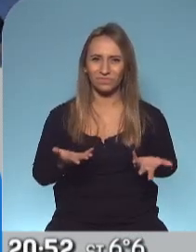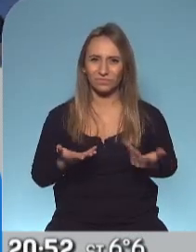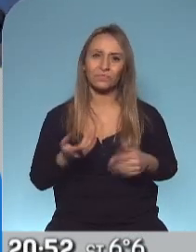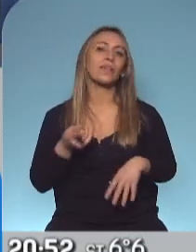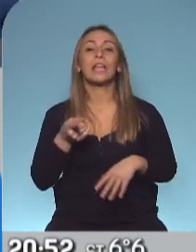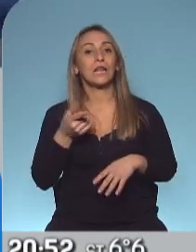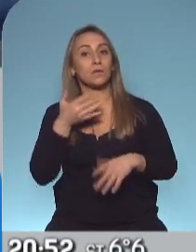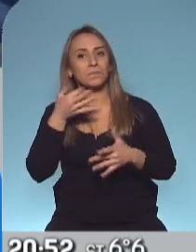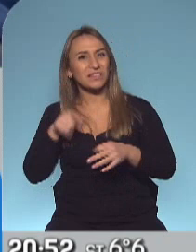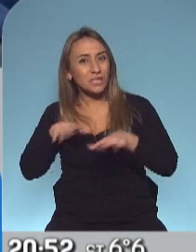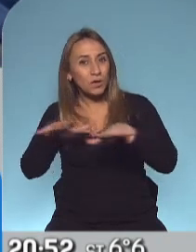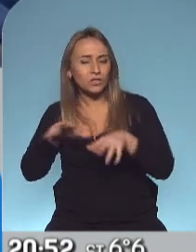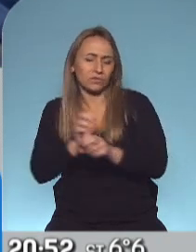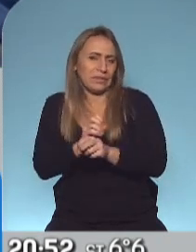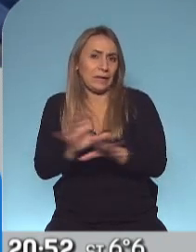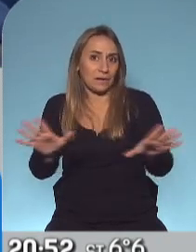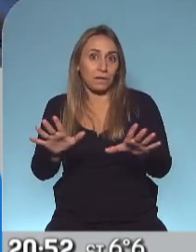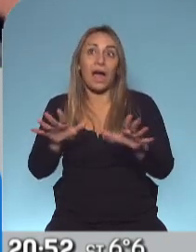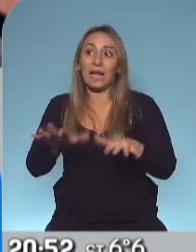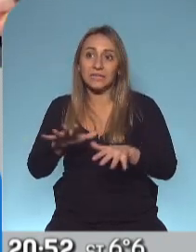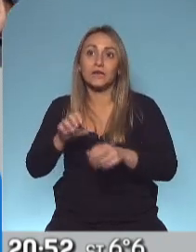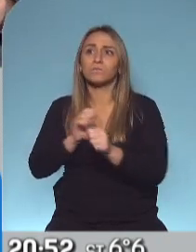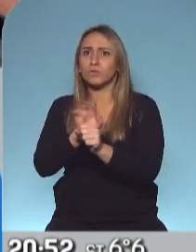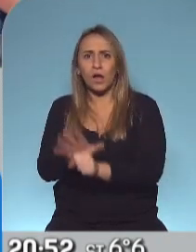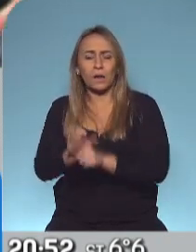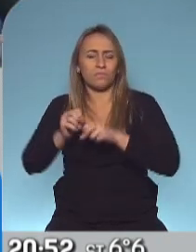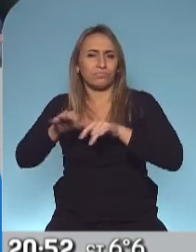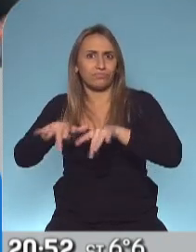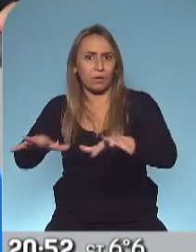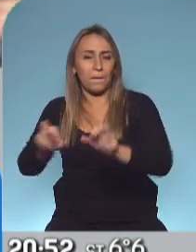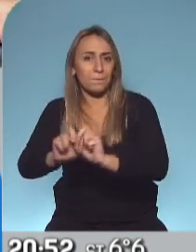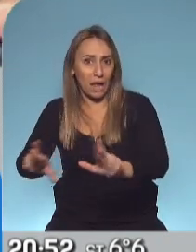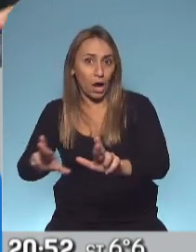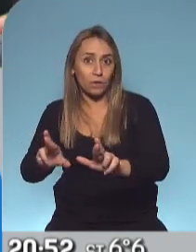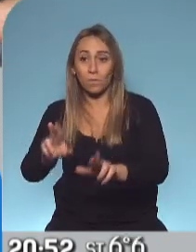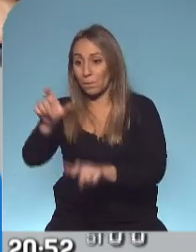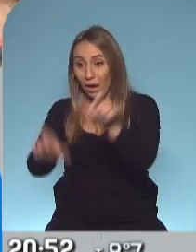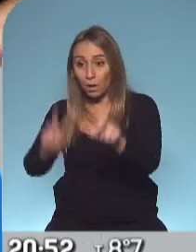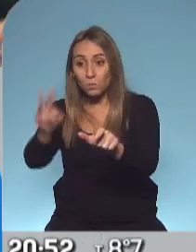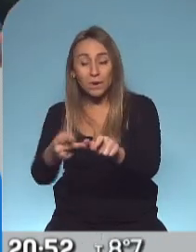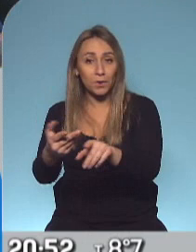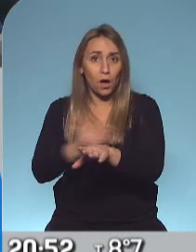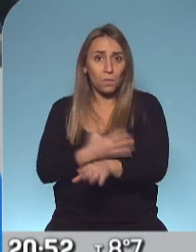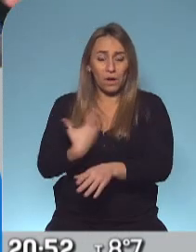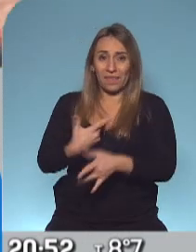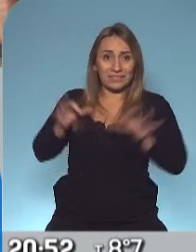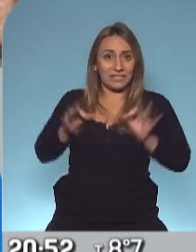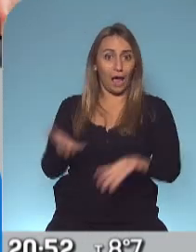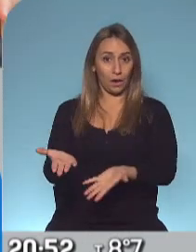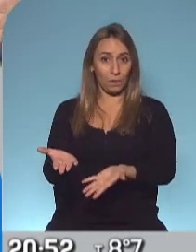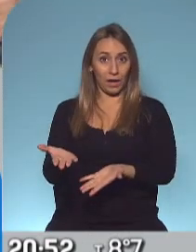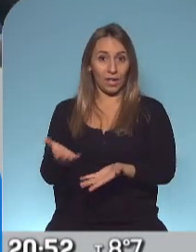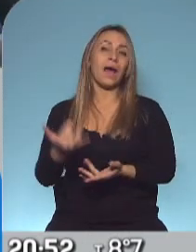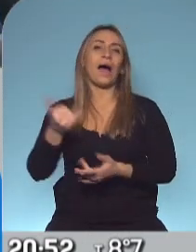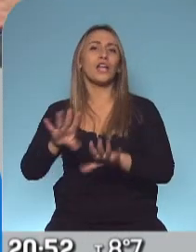gravísimo, dimensiona la situación en Brasil, bien decís, son las muertes evitables la pandemia deja un tendal de muertos, pero hay que